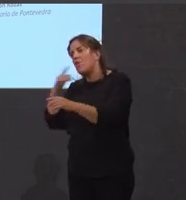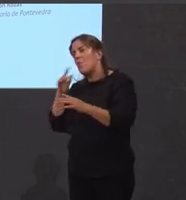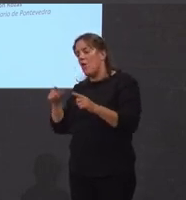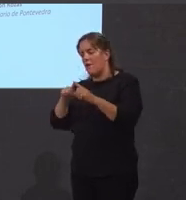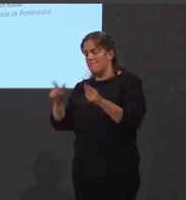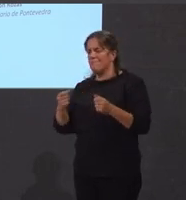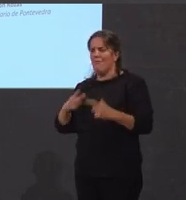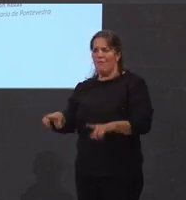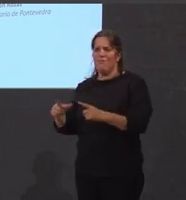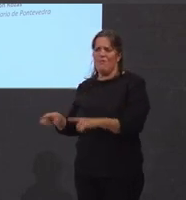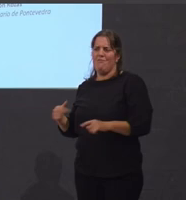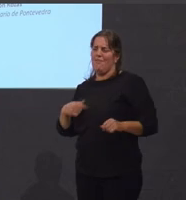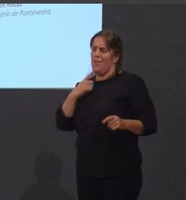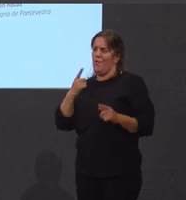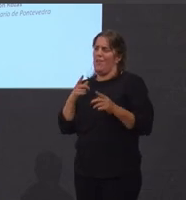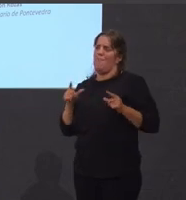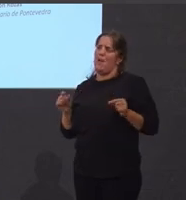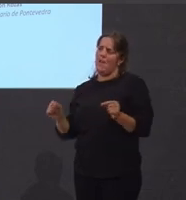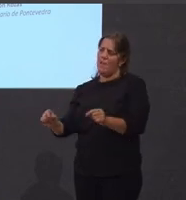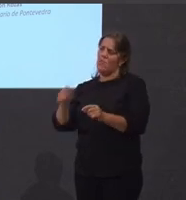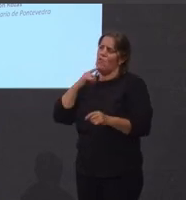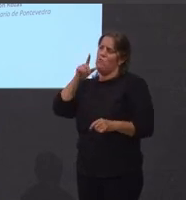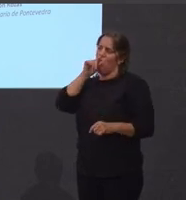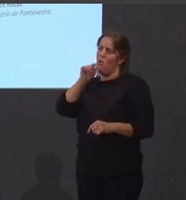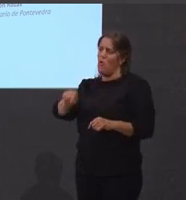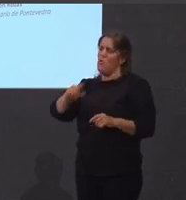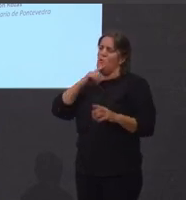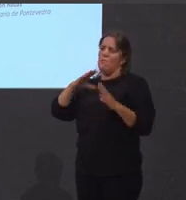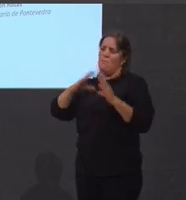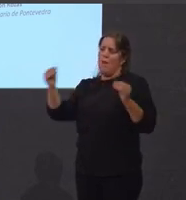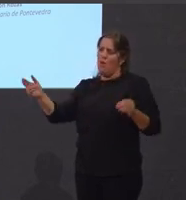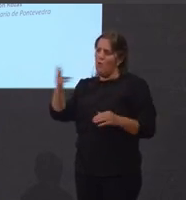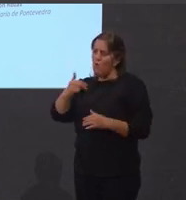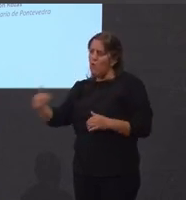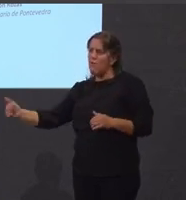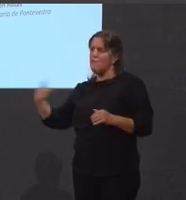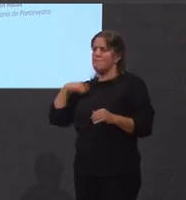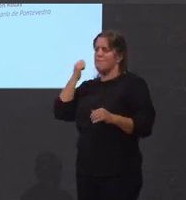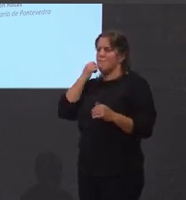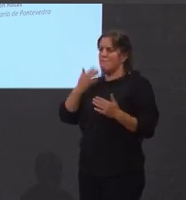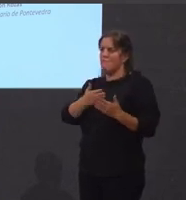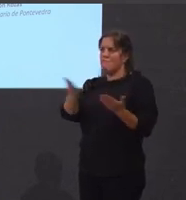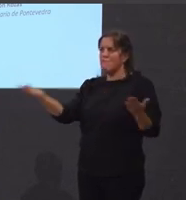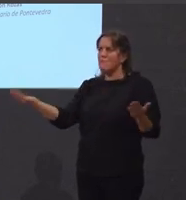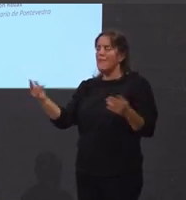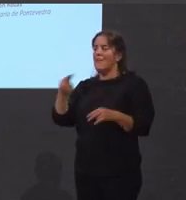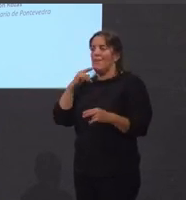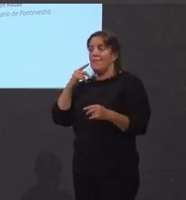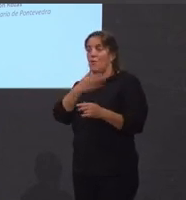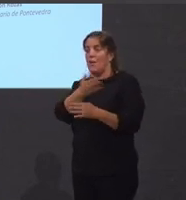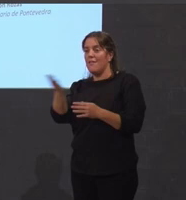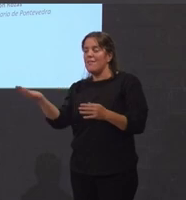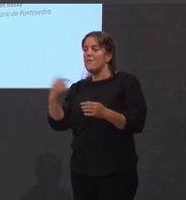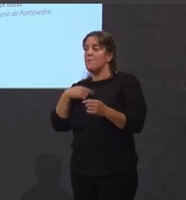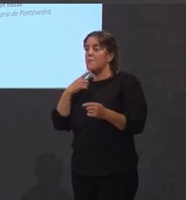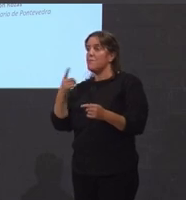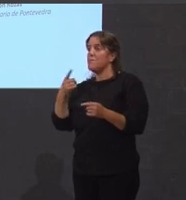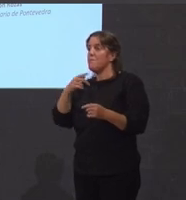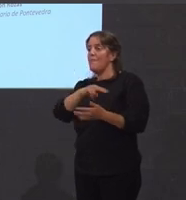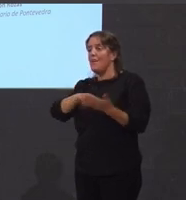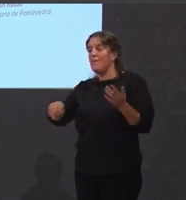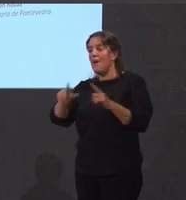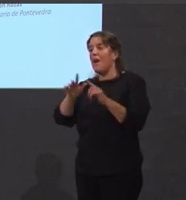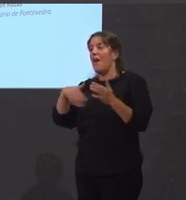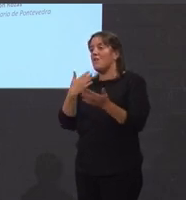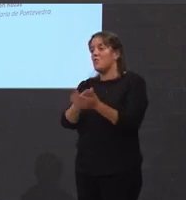mariscos merluzas polvos acentolas xigantes nos escaparates dos restaurantes fornecero unha maneira de mirar a Galiza que ainda hoxe levamos